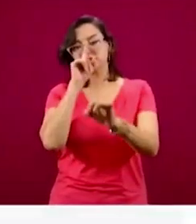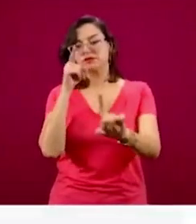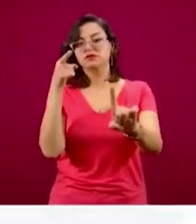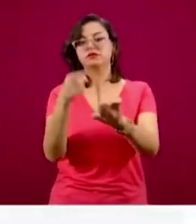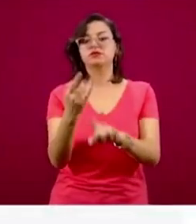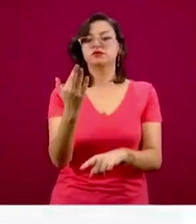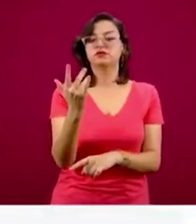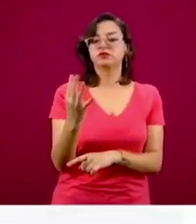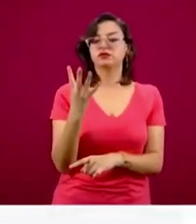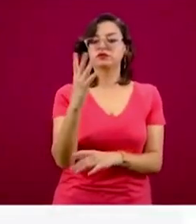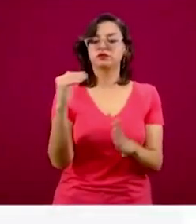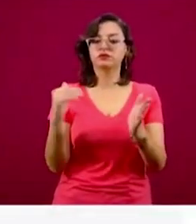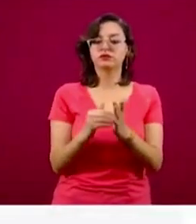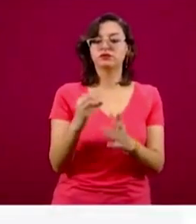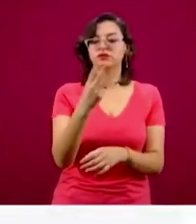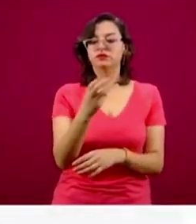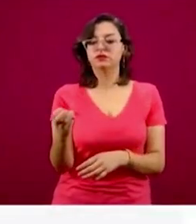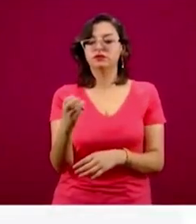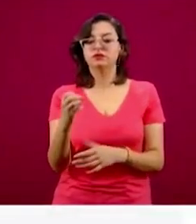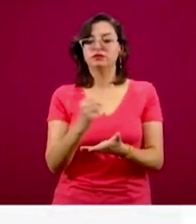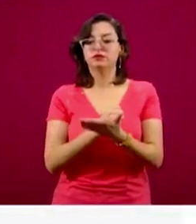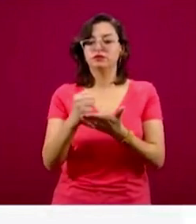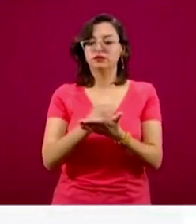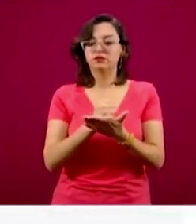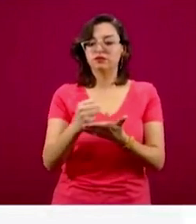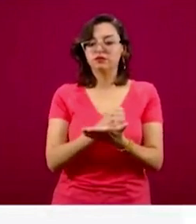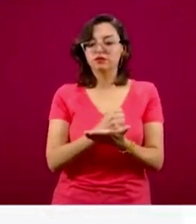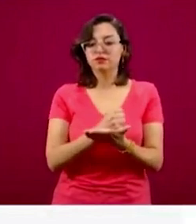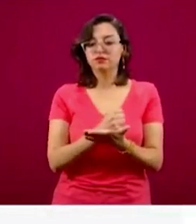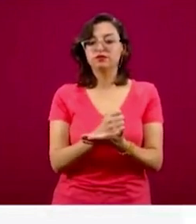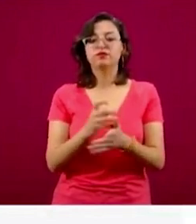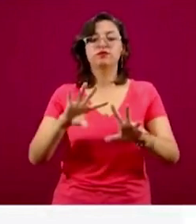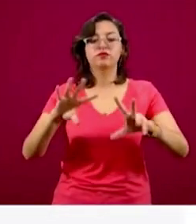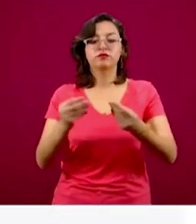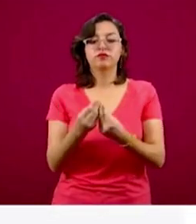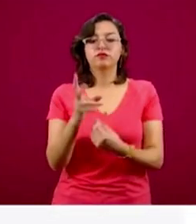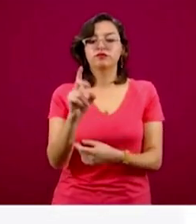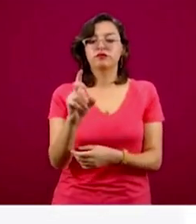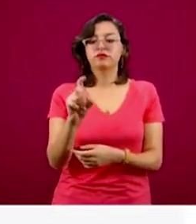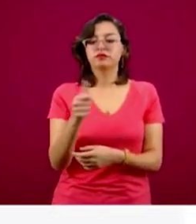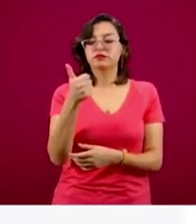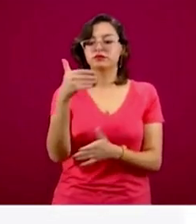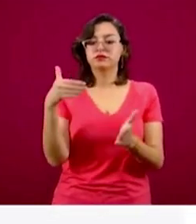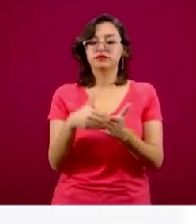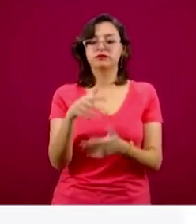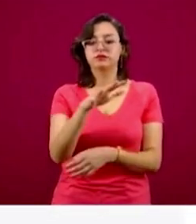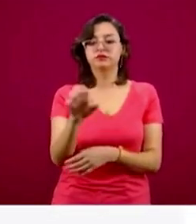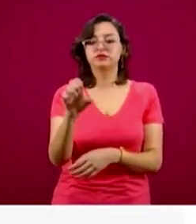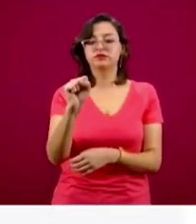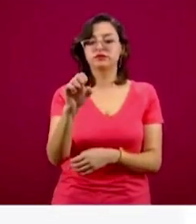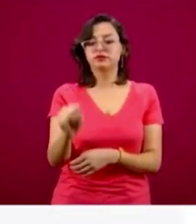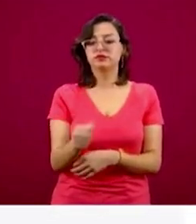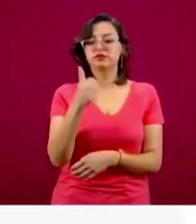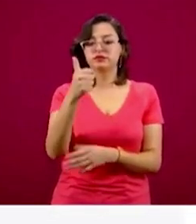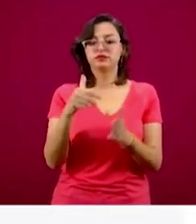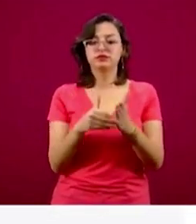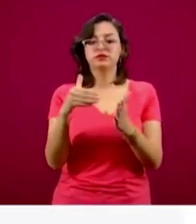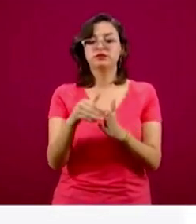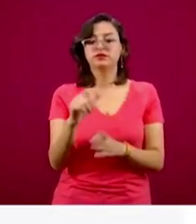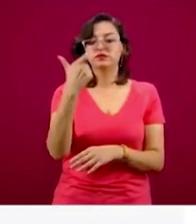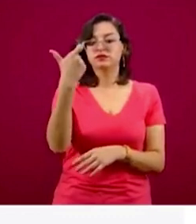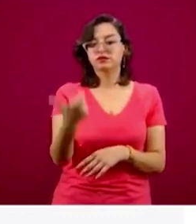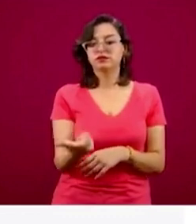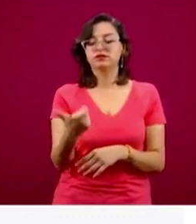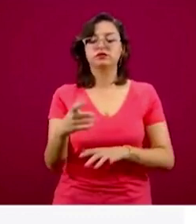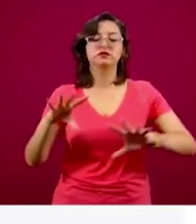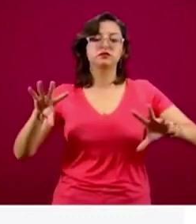54 mil 300 créditos, con un monto aproximado de 36 mil 566 millones de pesos, lo que va a generar